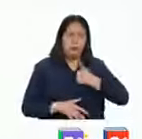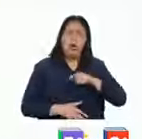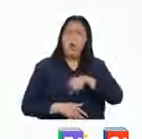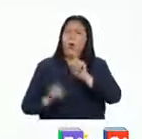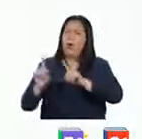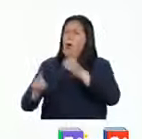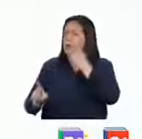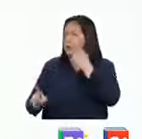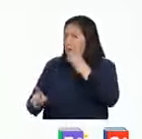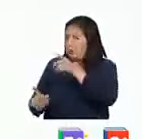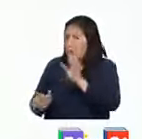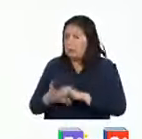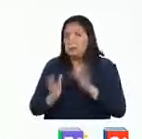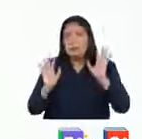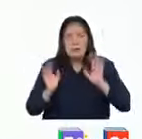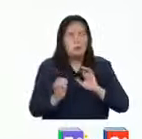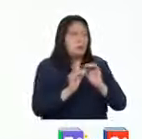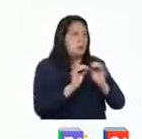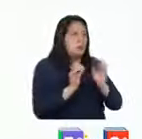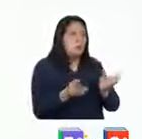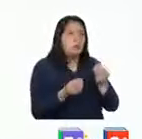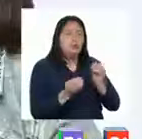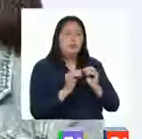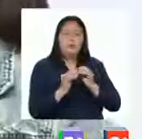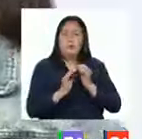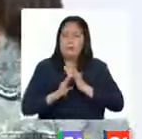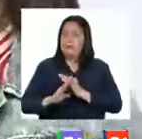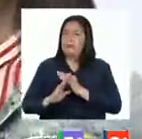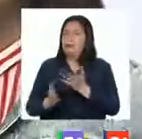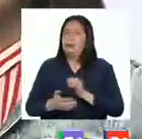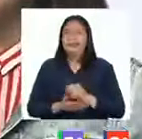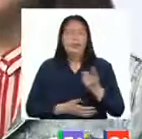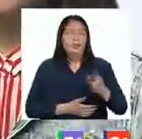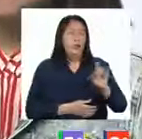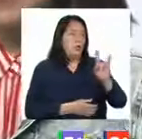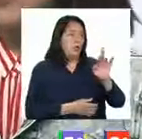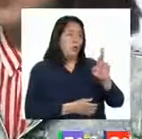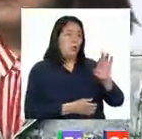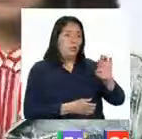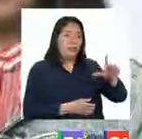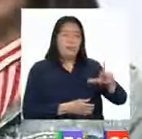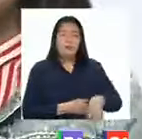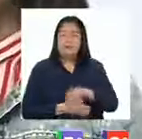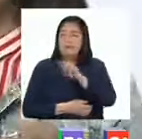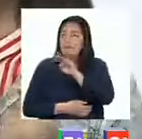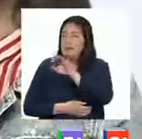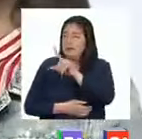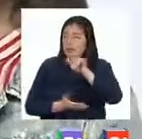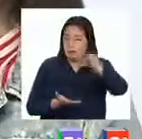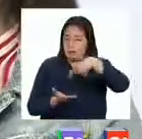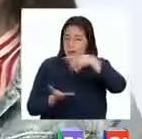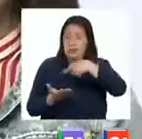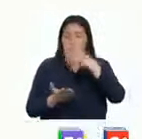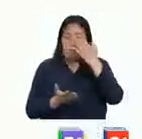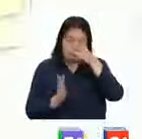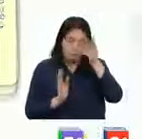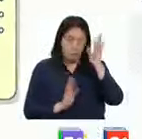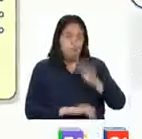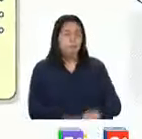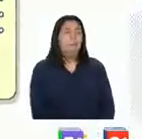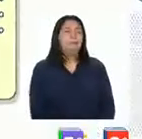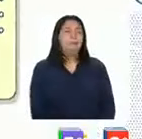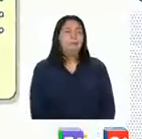conocida y de proponer alternativas de solución para afrontarla. Uriel y Melanie nos enviaron lo que escribieron. A ver qué les parece.